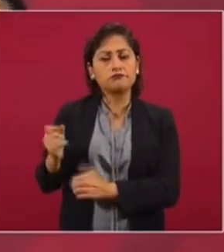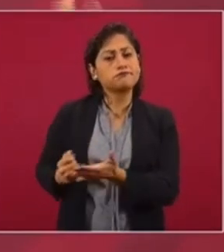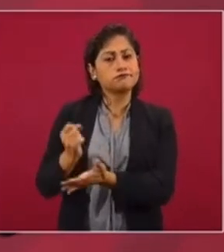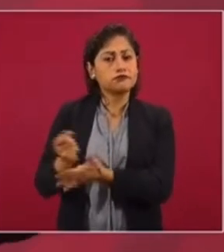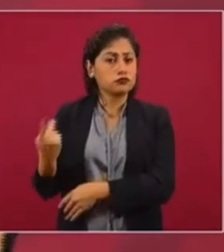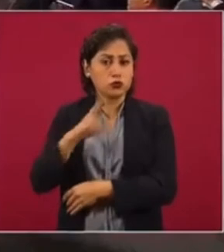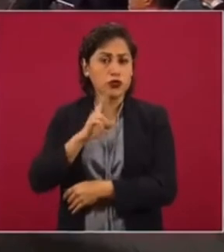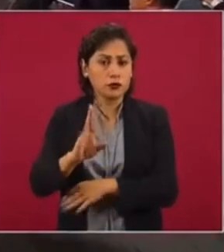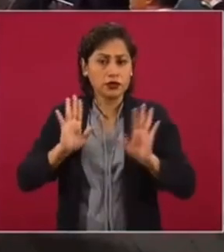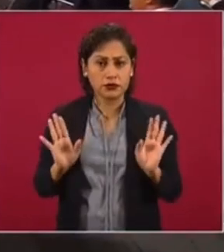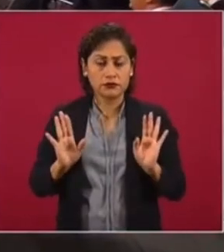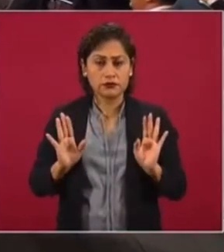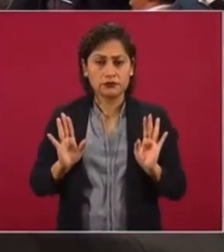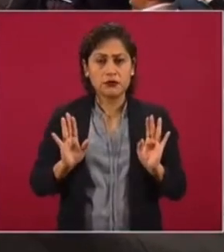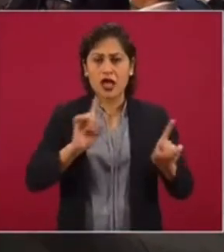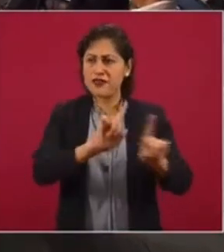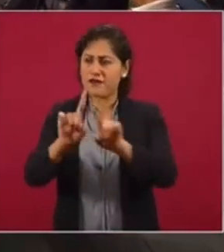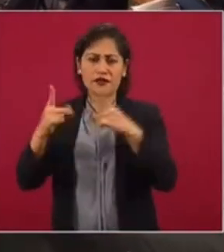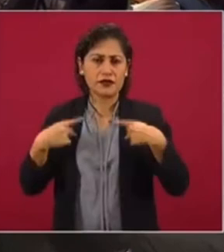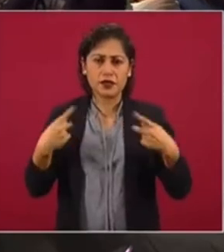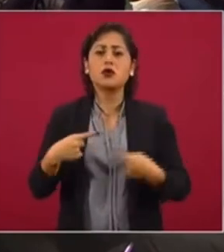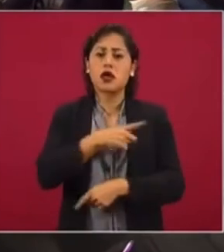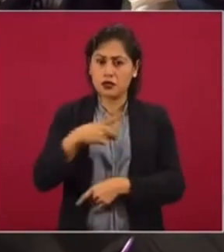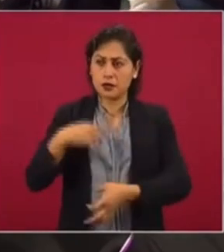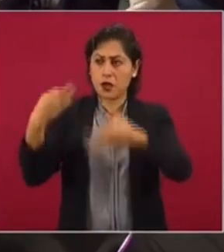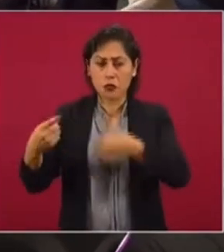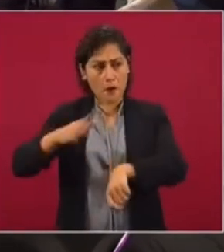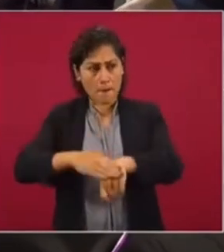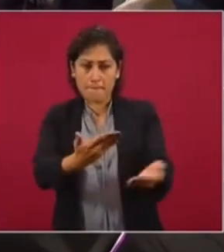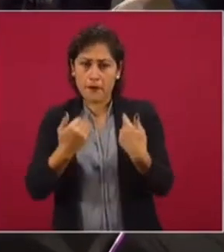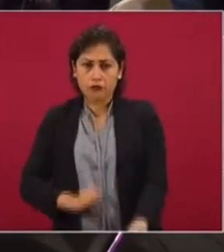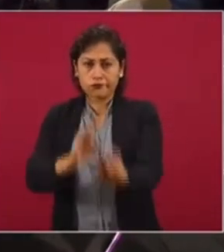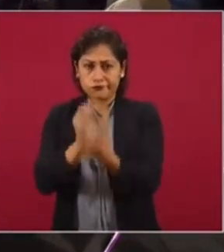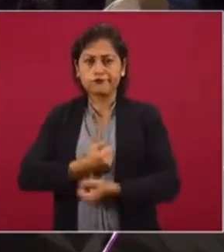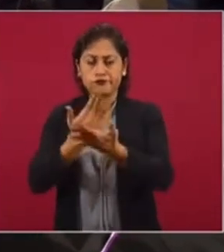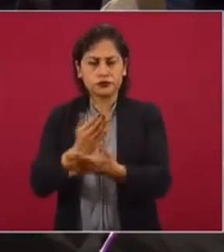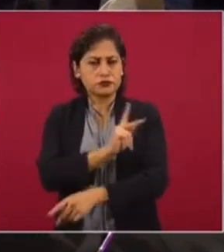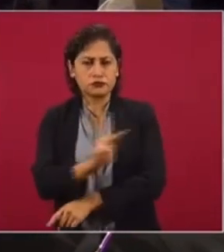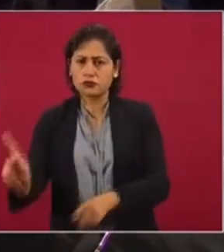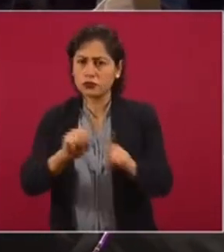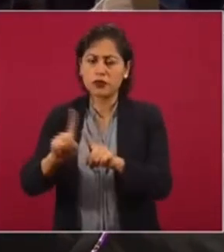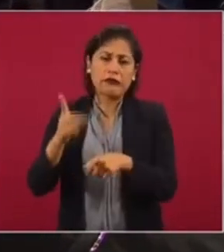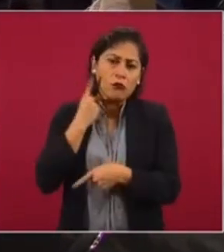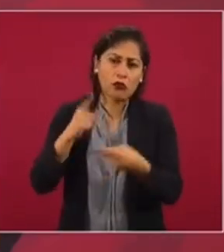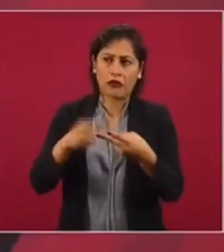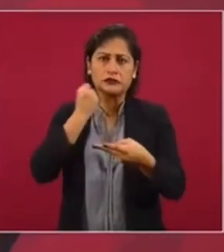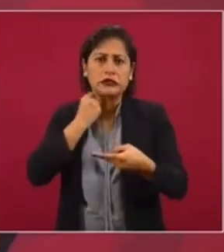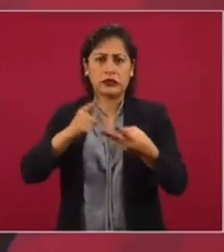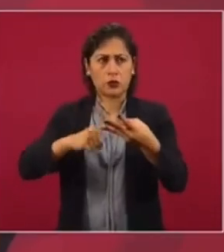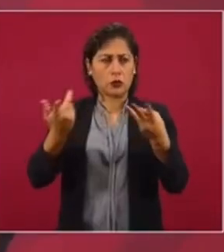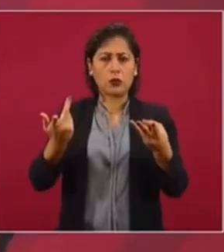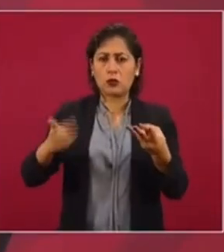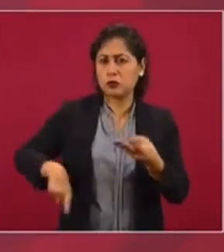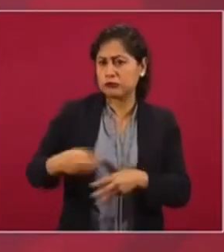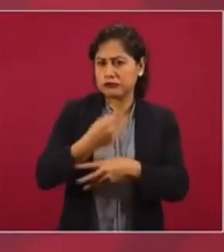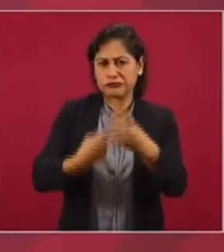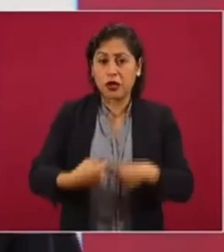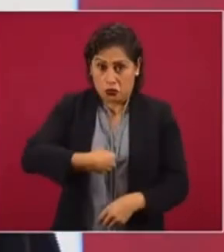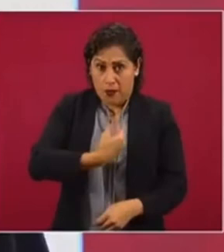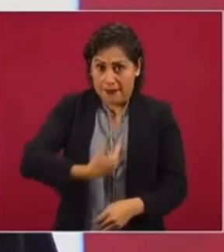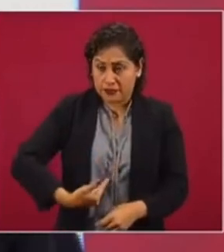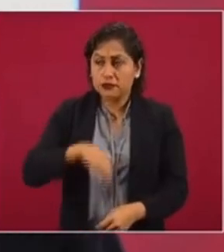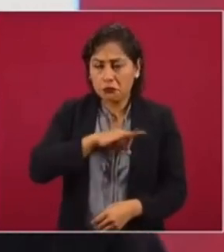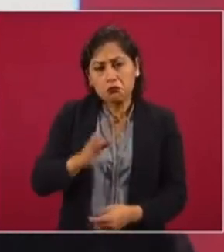Cualquiera puede declarar, un legislador, sea un diputado, sea un tenador, el mismo presidente de la República, pero